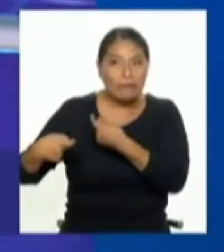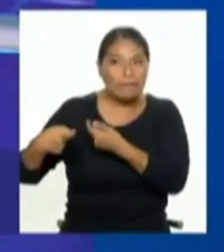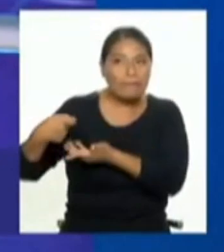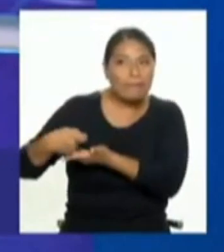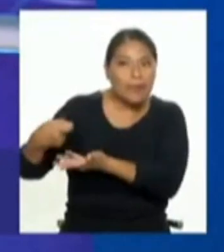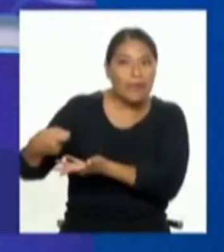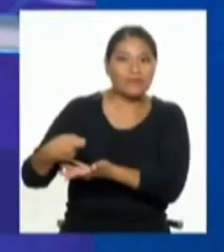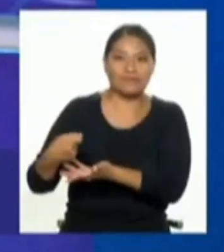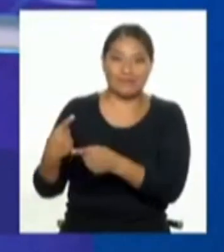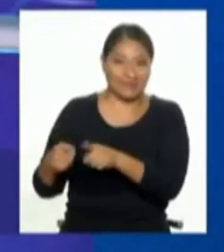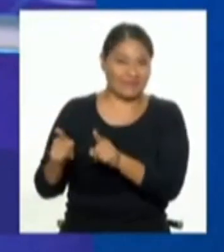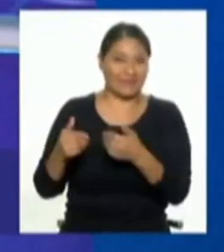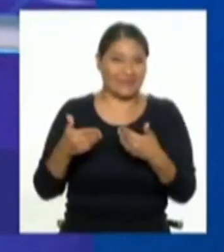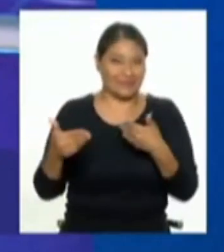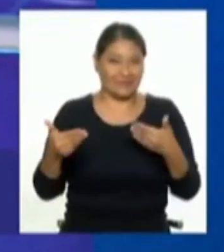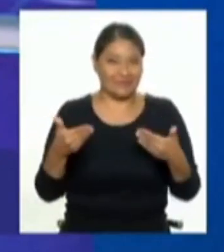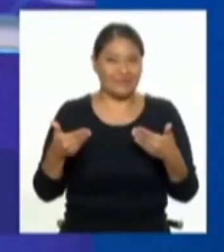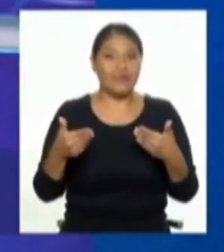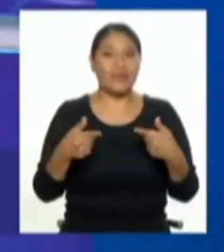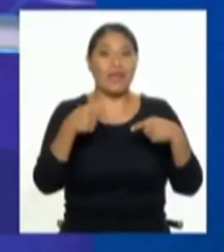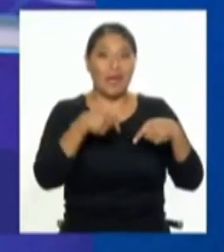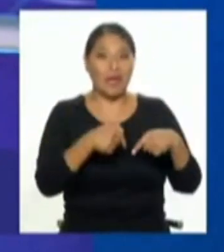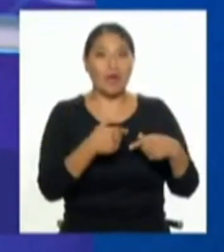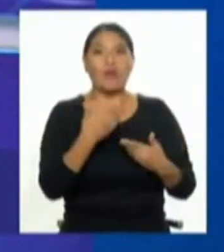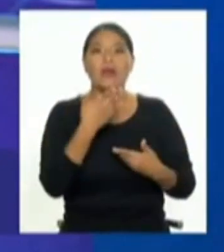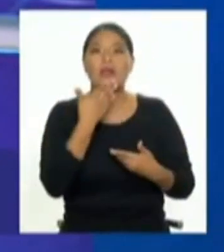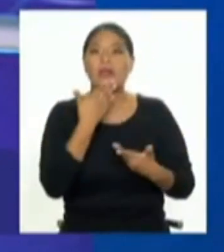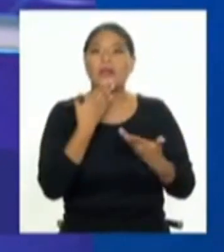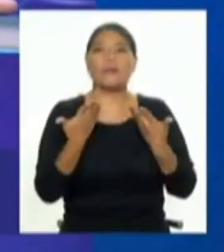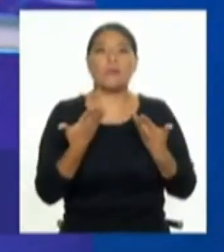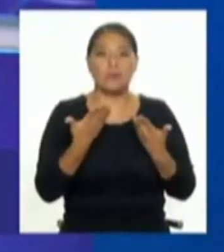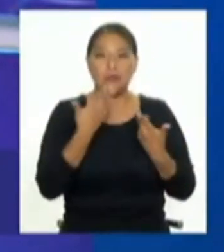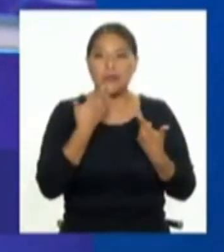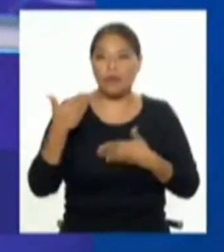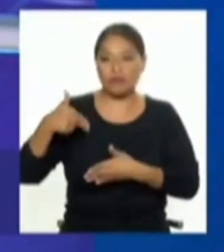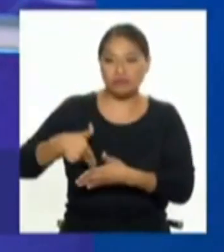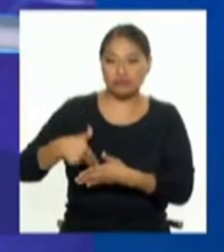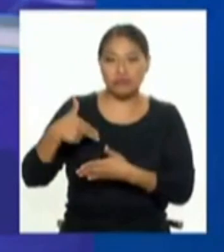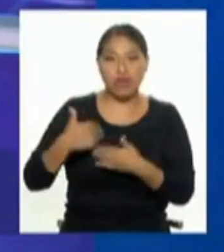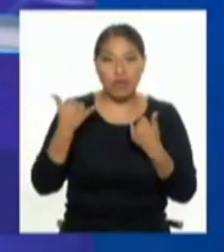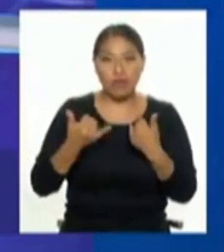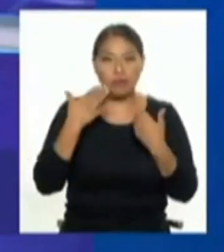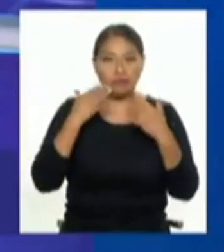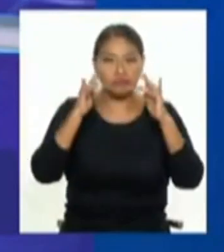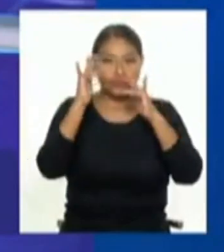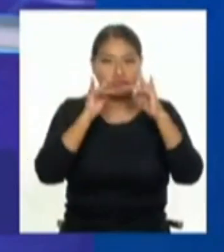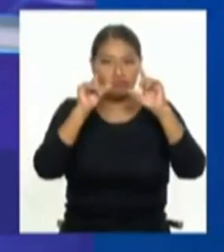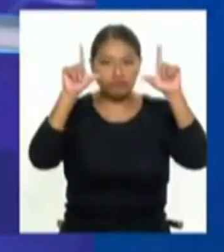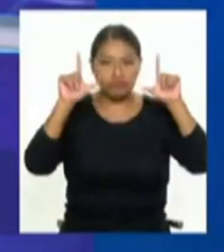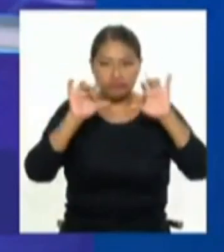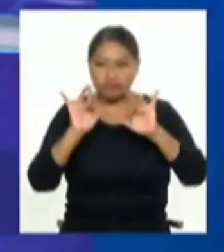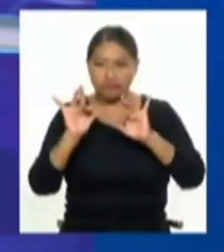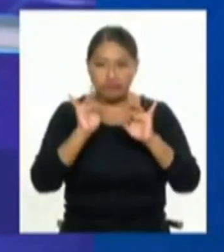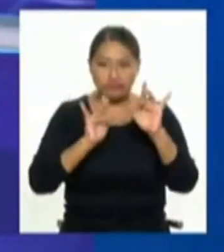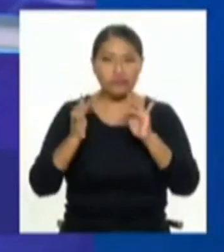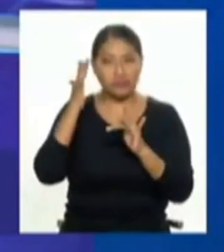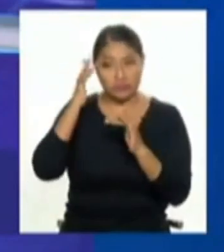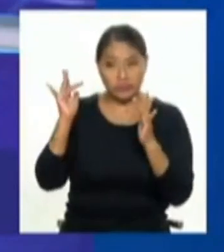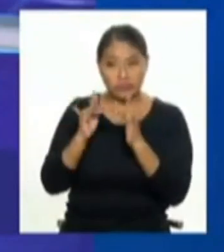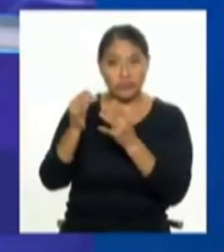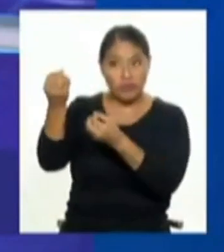todavía estamos muy lejos de realmente saber quién tiene qué arma, ¿no? O hay muchas armas que están ahí perdidas en